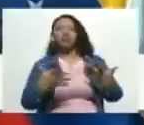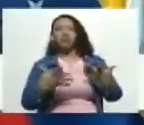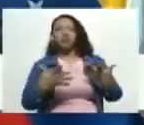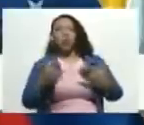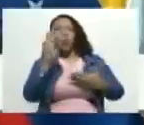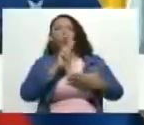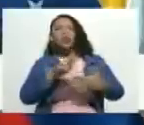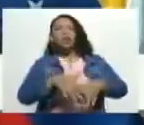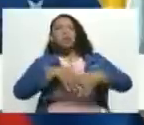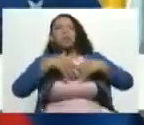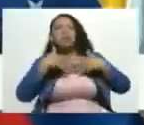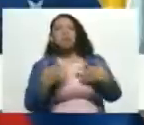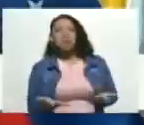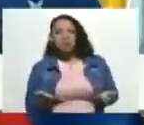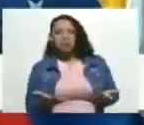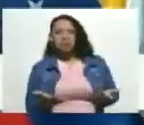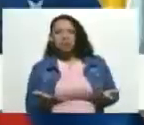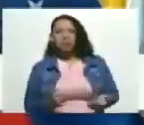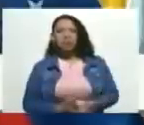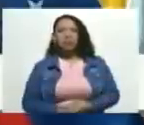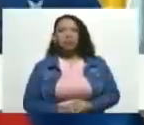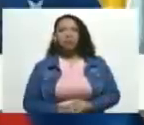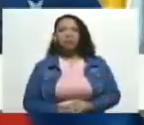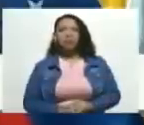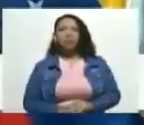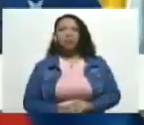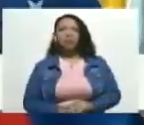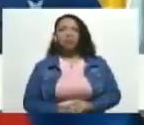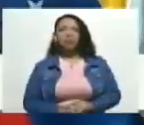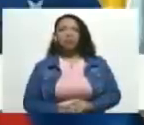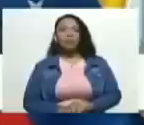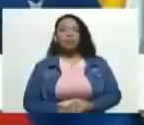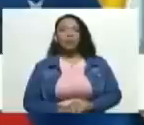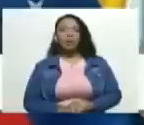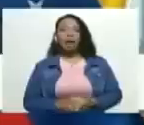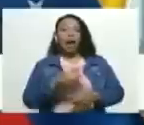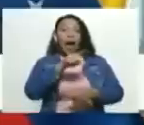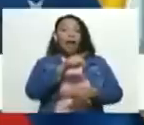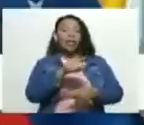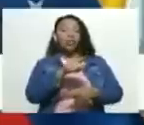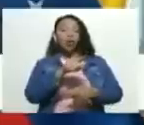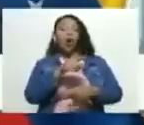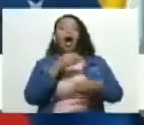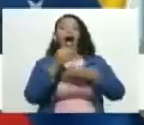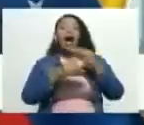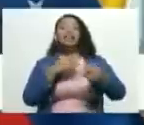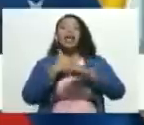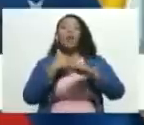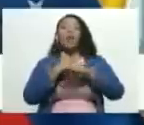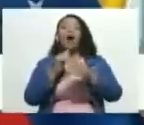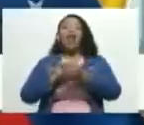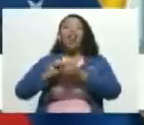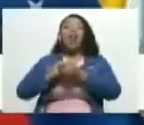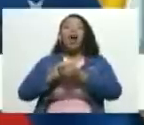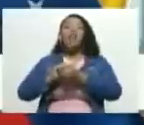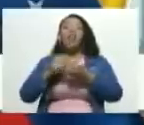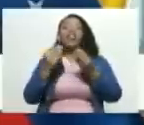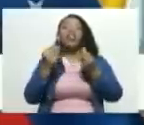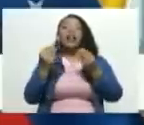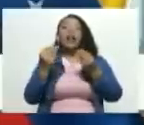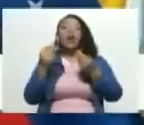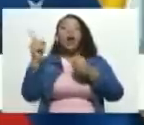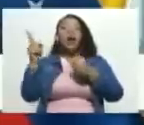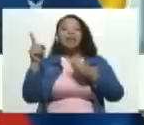han usado? Obviamente, para lavar dinero. Imaginamos las propiedades compradas en el